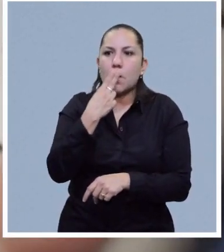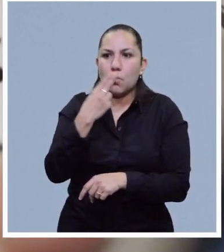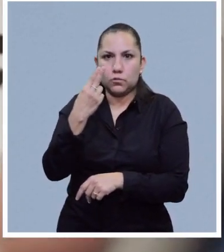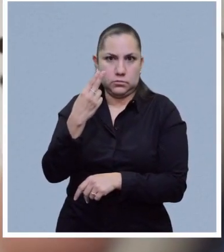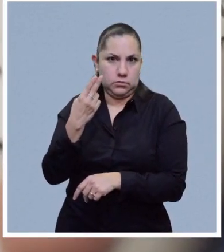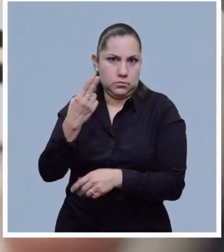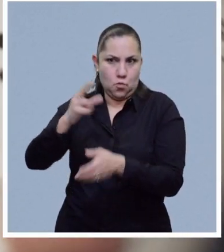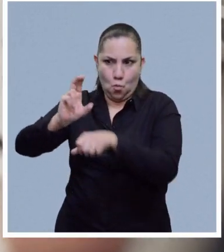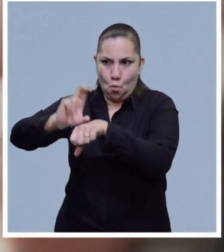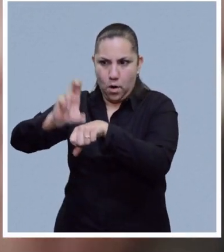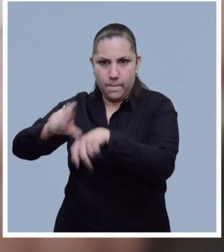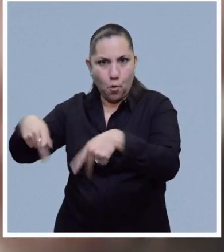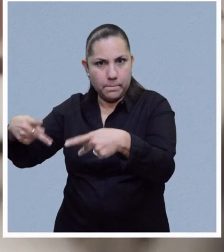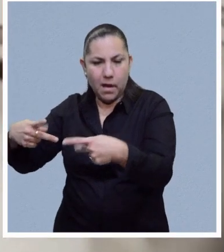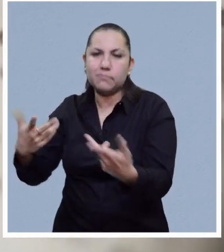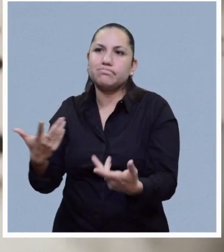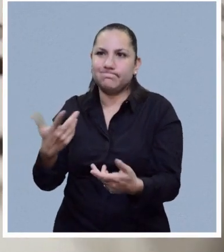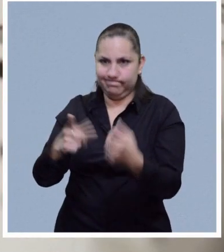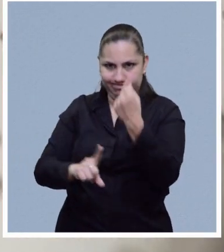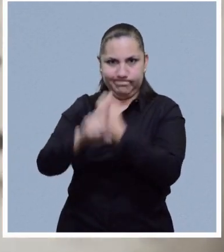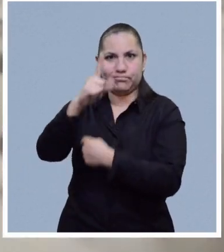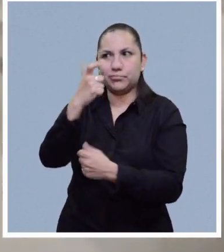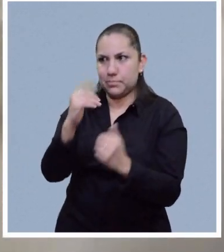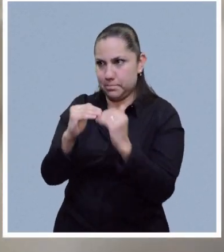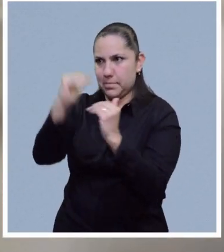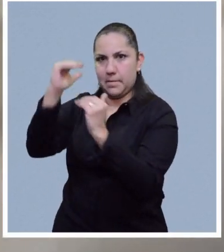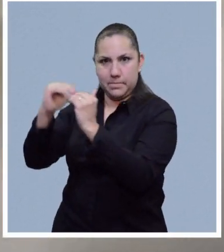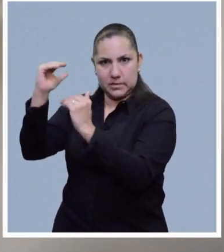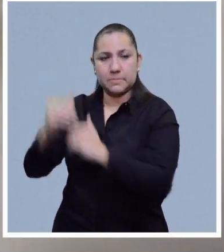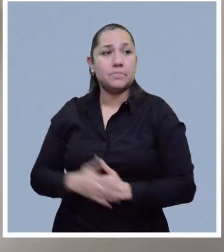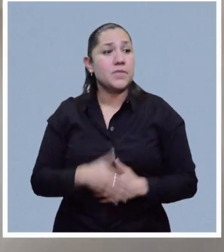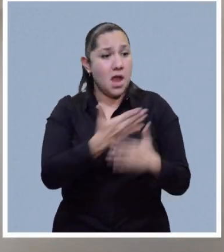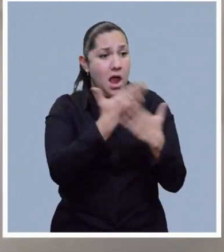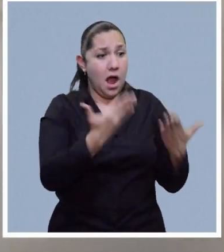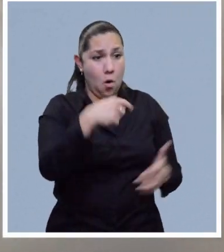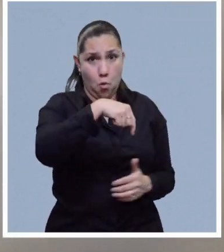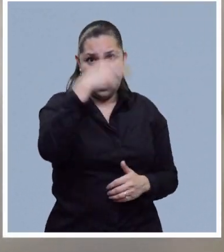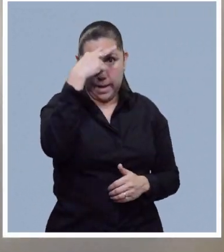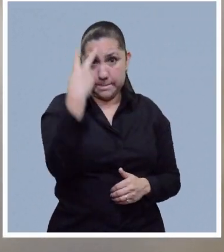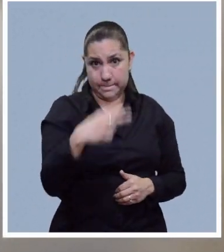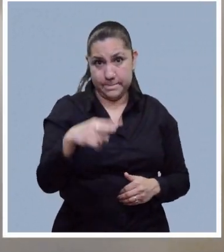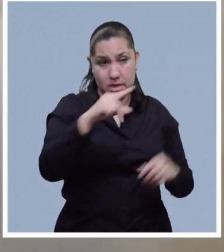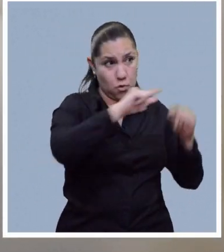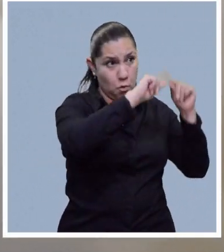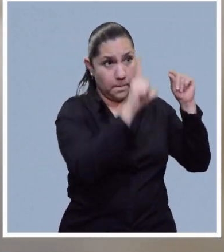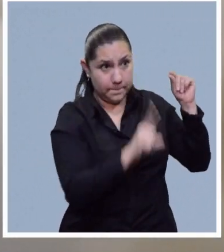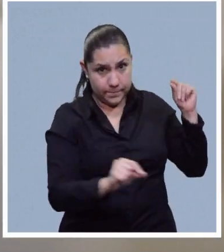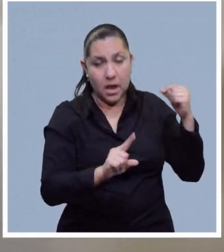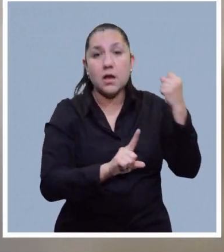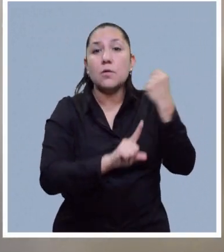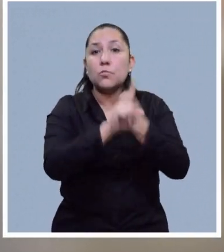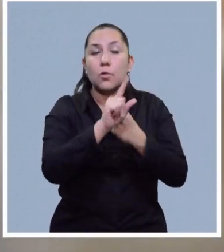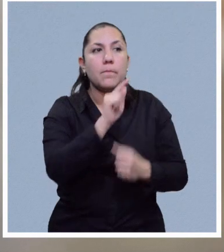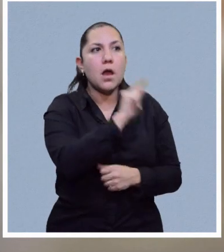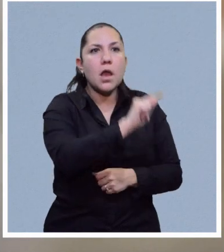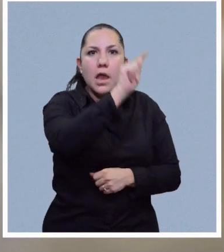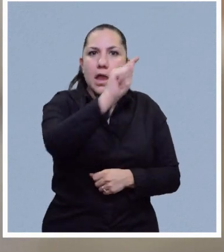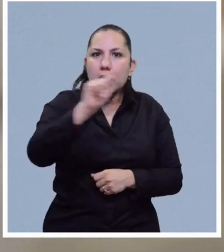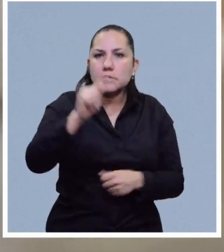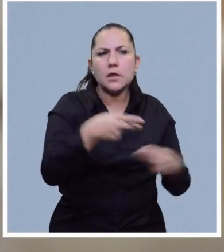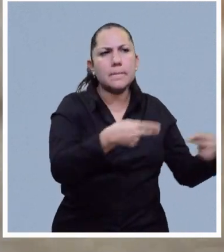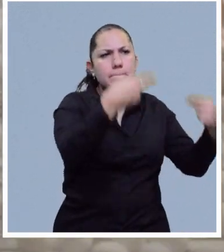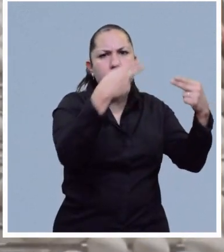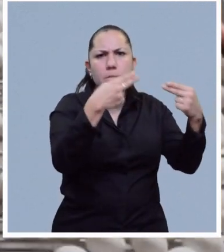El fenómeno que está afectando a nuestro país es la especulación de precios. Es decir, las grandes empresas productoras